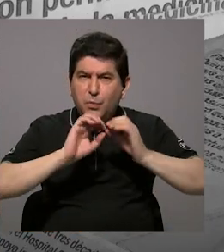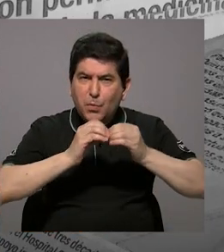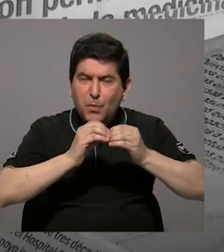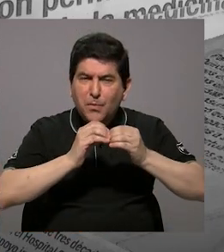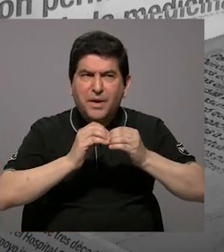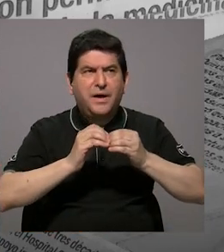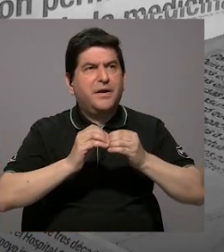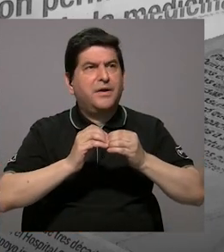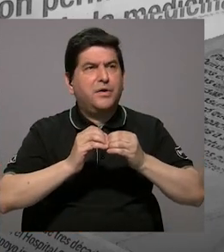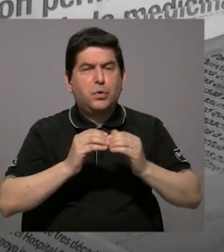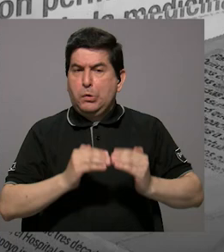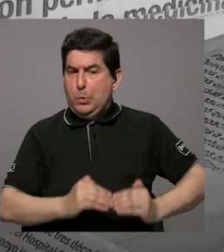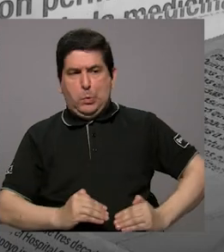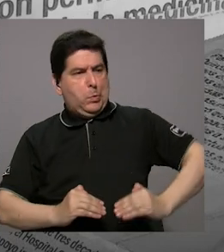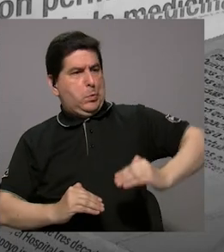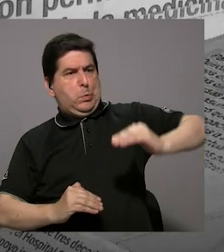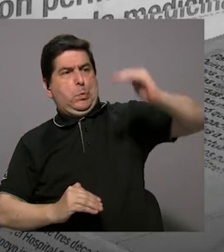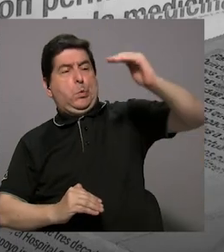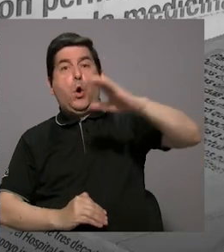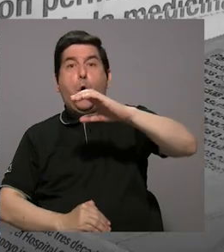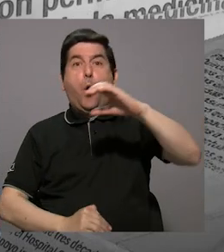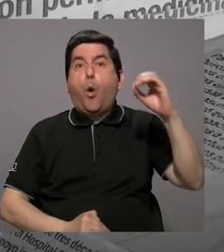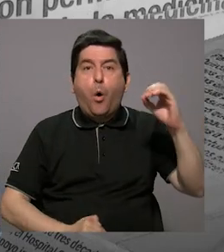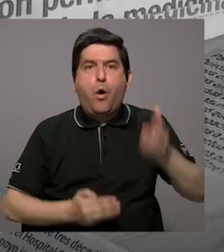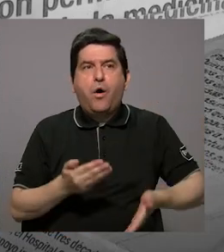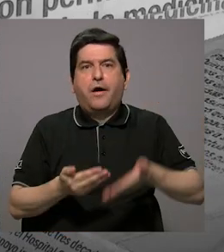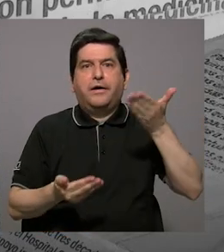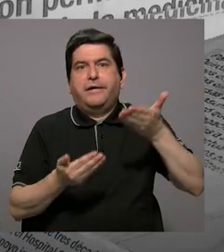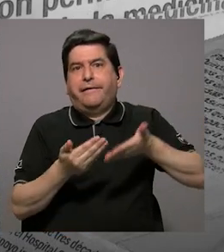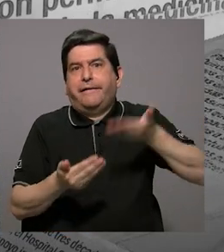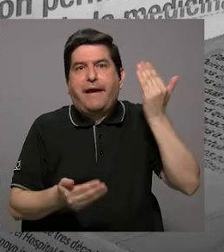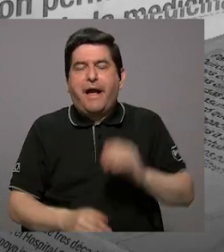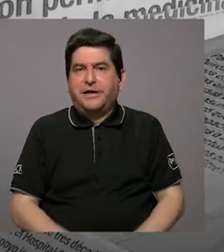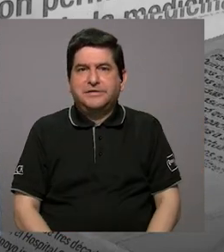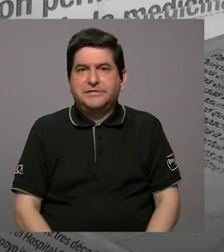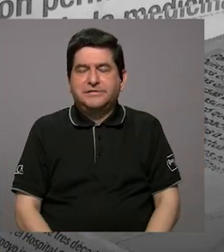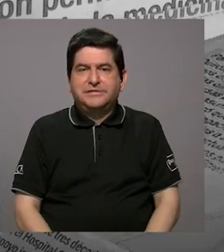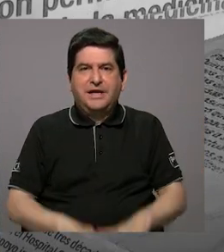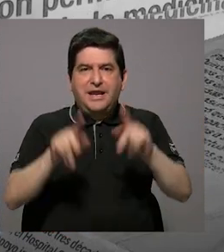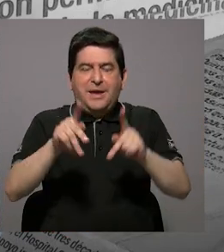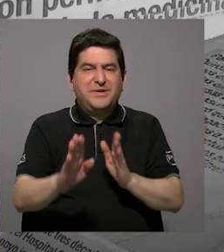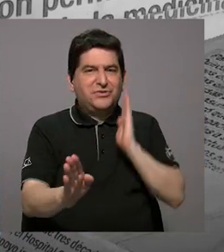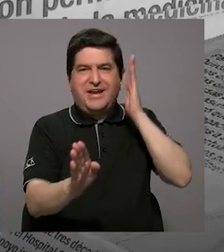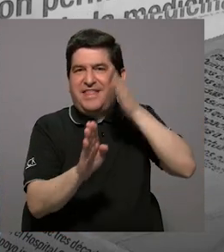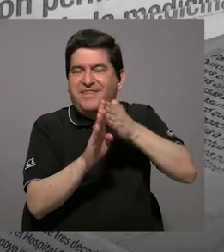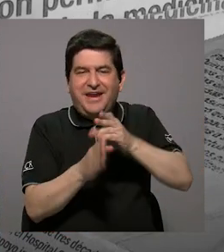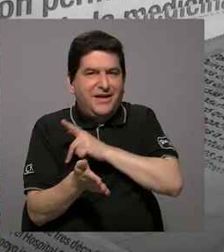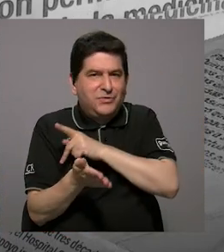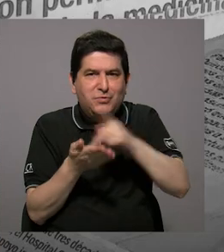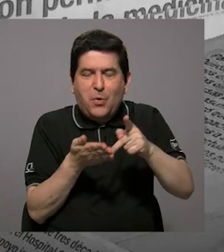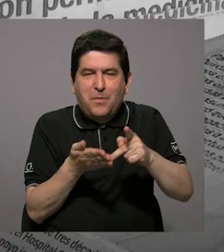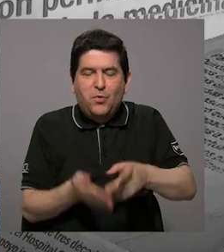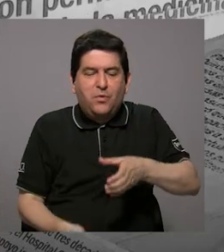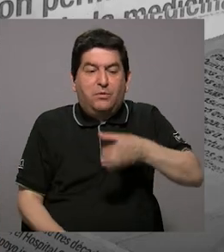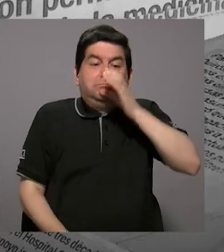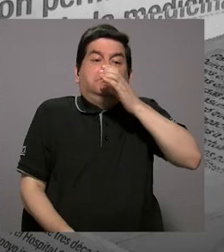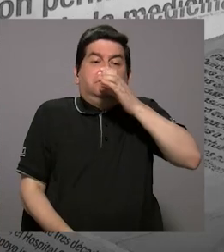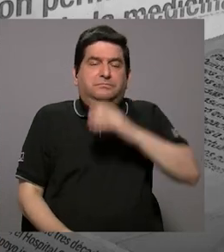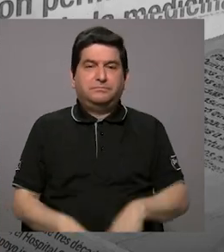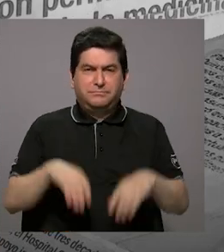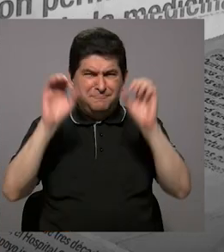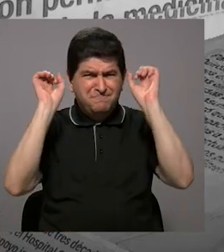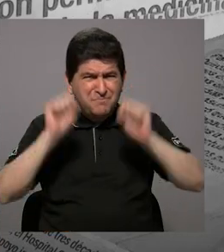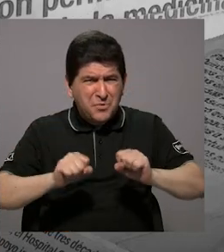muy alta o casi que está ingiriendo el producto puro para que haya